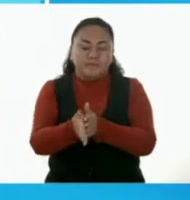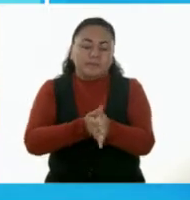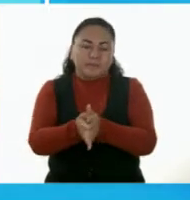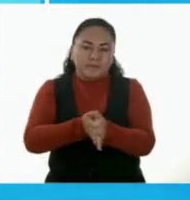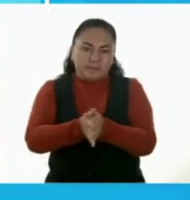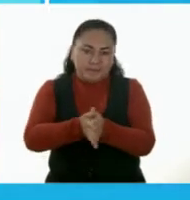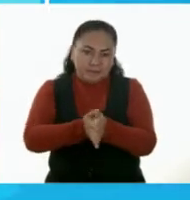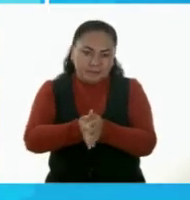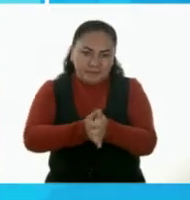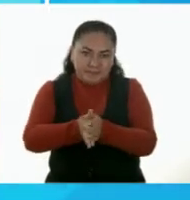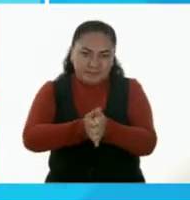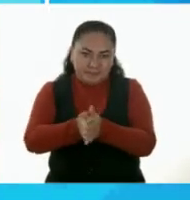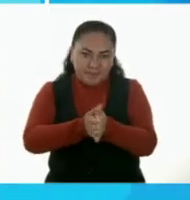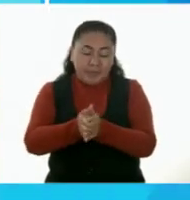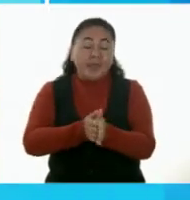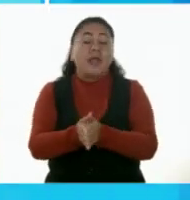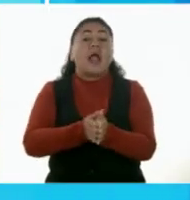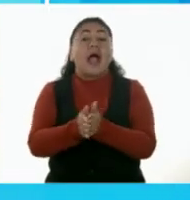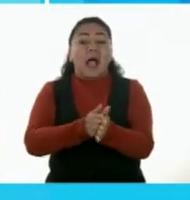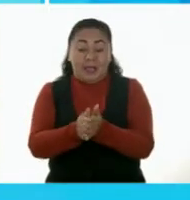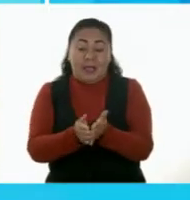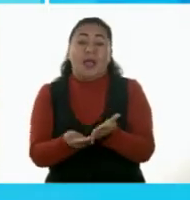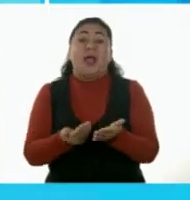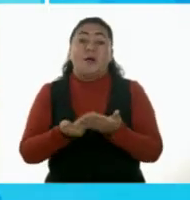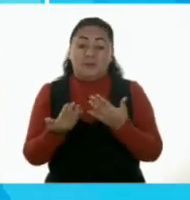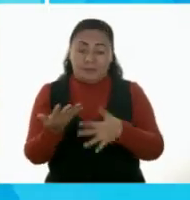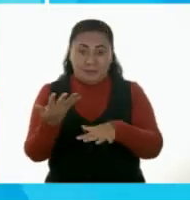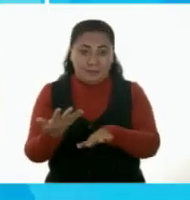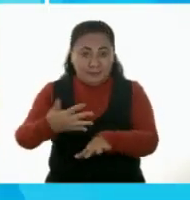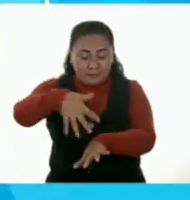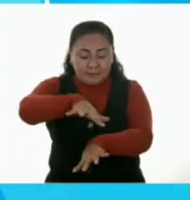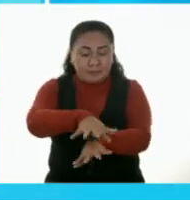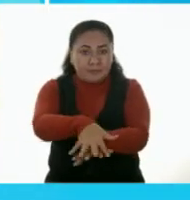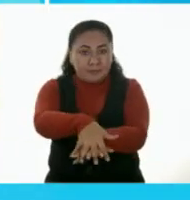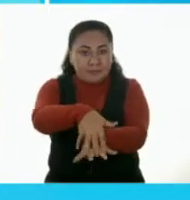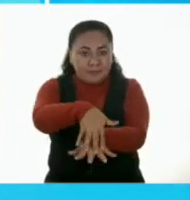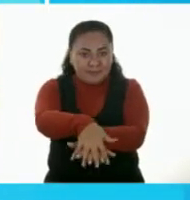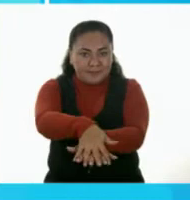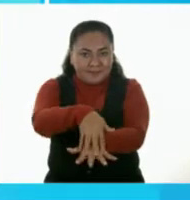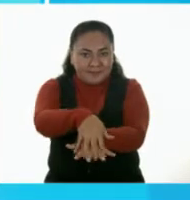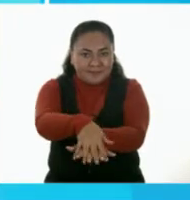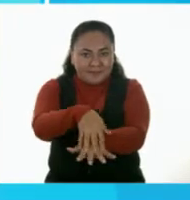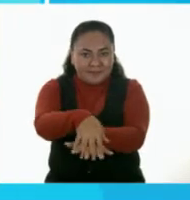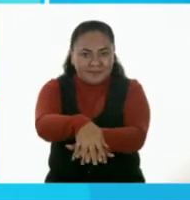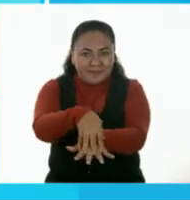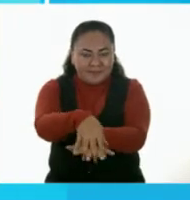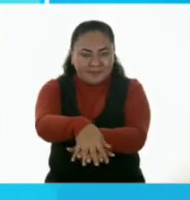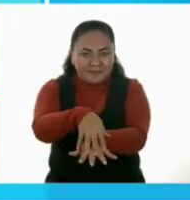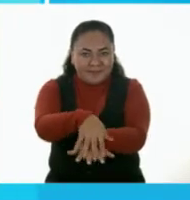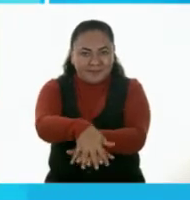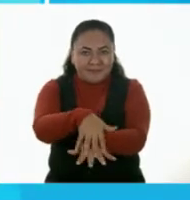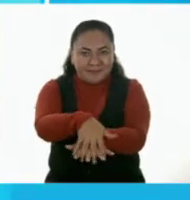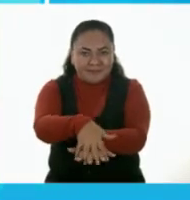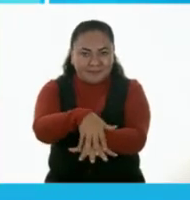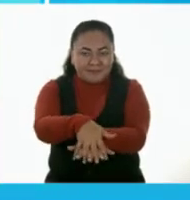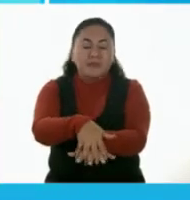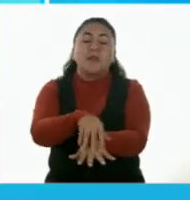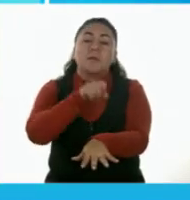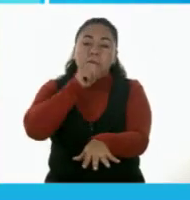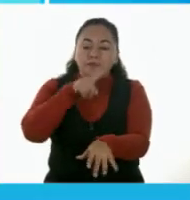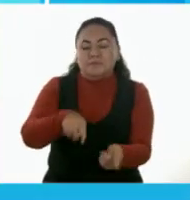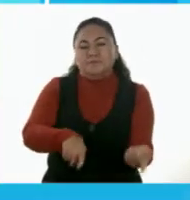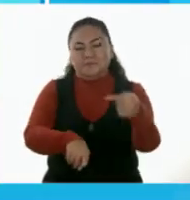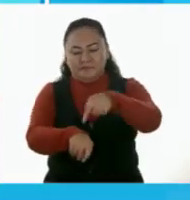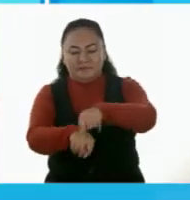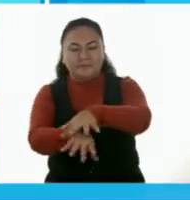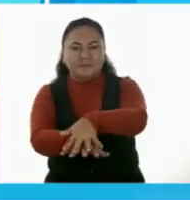una con la otra. Ahora, frota la palma de una de tus manos contra el dorso de la otra, entrelazando los dedos. Repite lo mismo